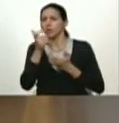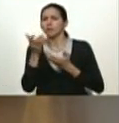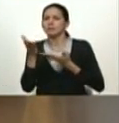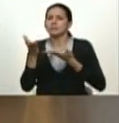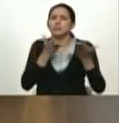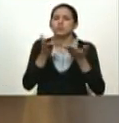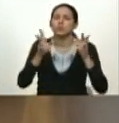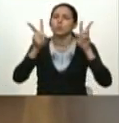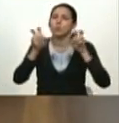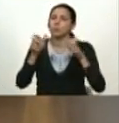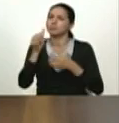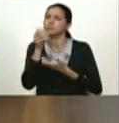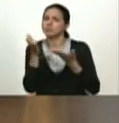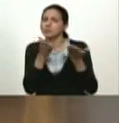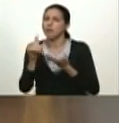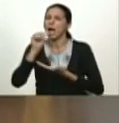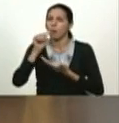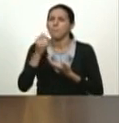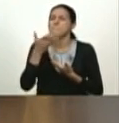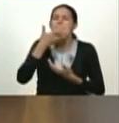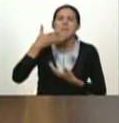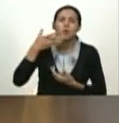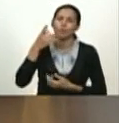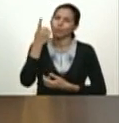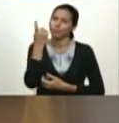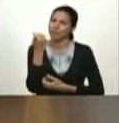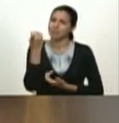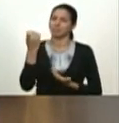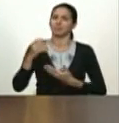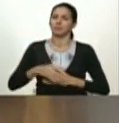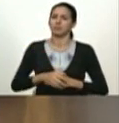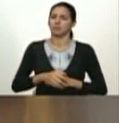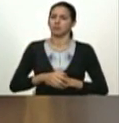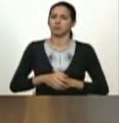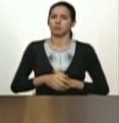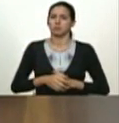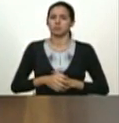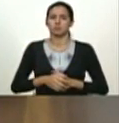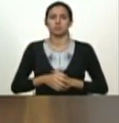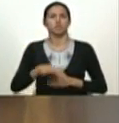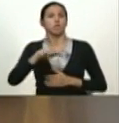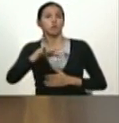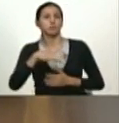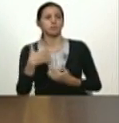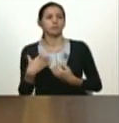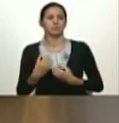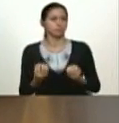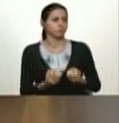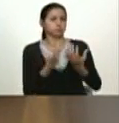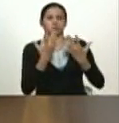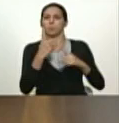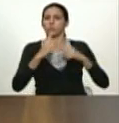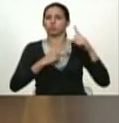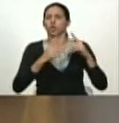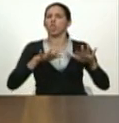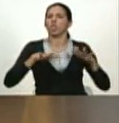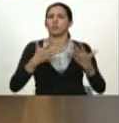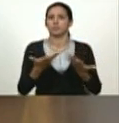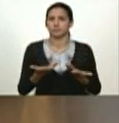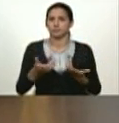eso hay que mejorarlo ampliarlo pero hay que buscar las nuevas fuentes ¿verdad? las nuevas fuentes